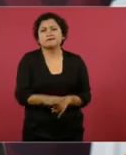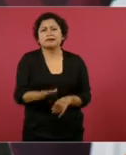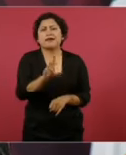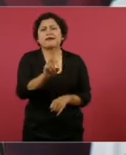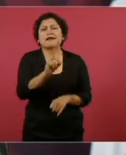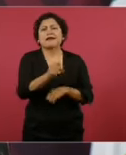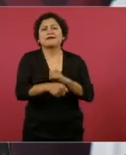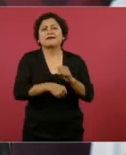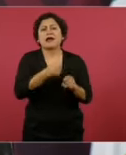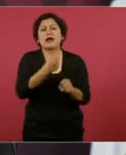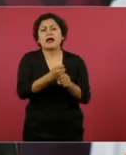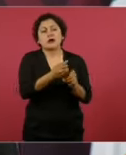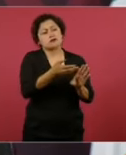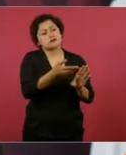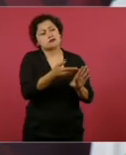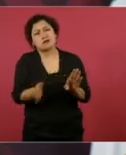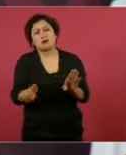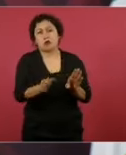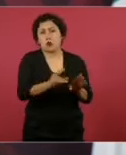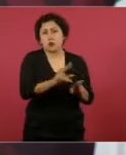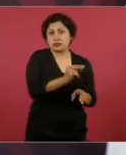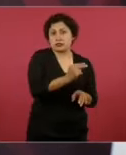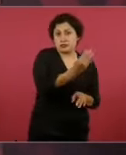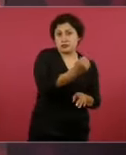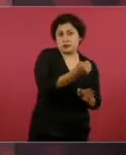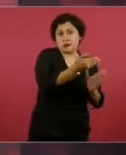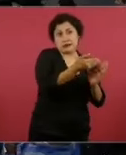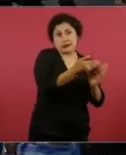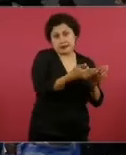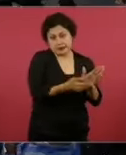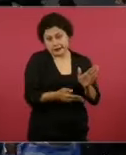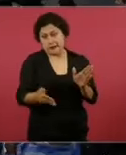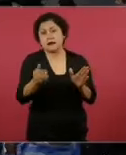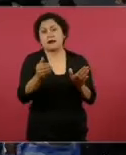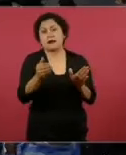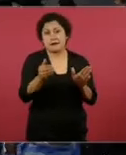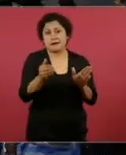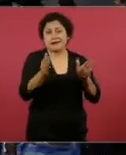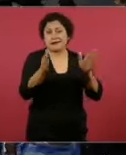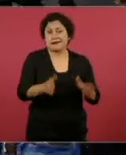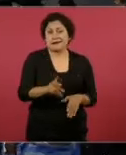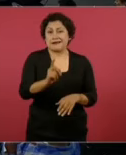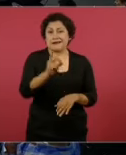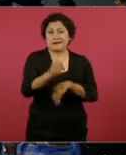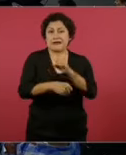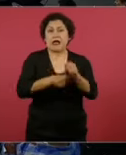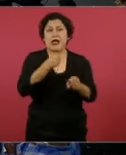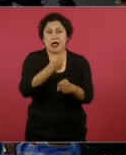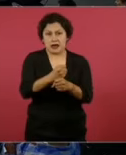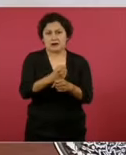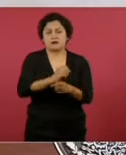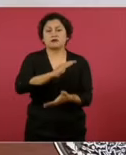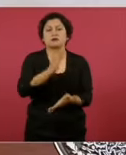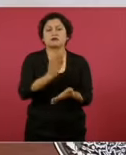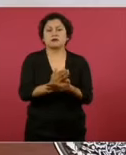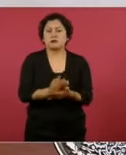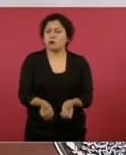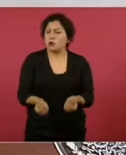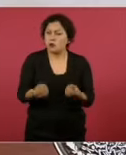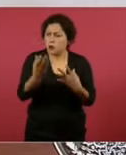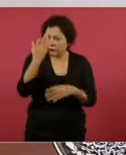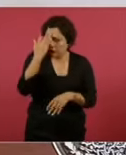desde el 89 a la fecha, o cuando lo detuvieron, ¿cuántos años son?